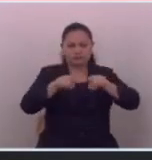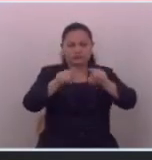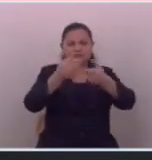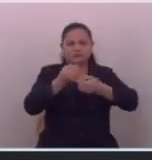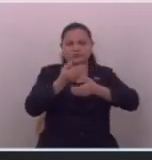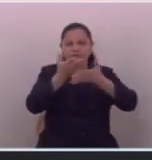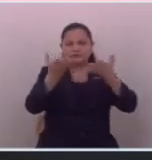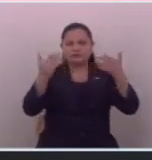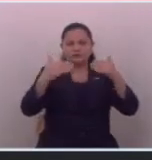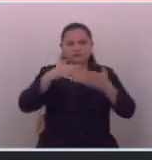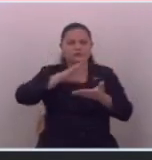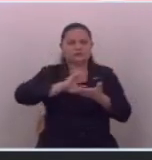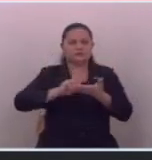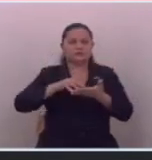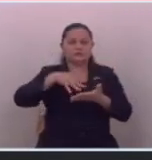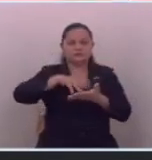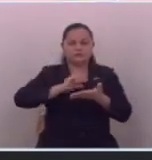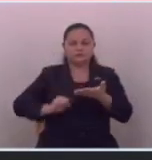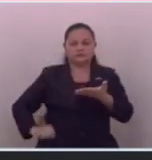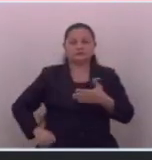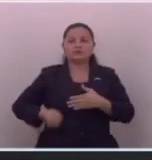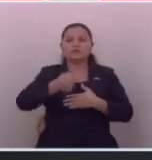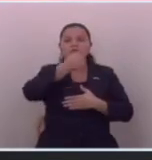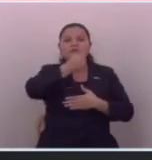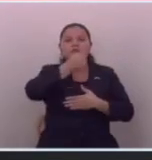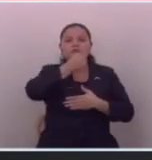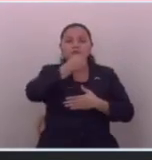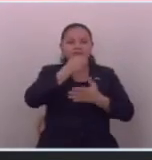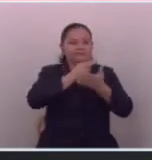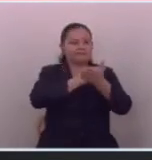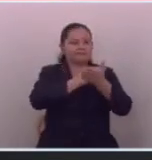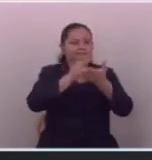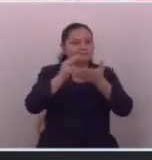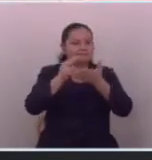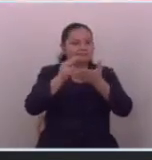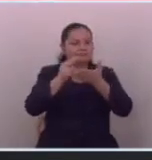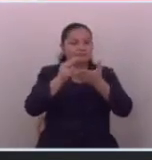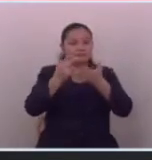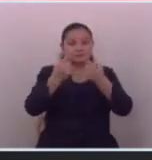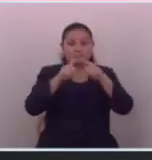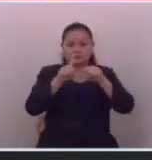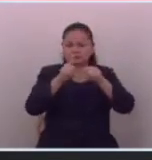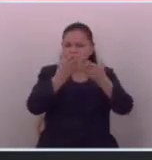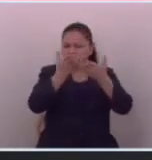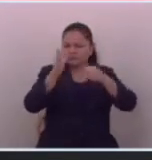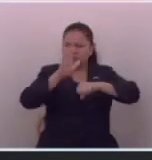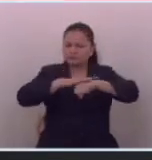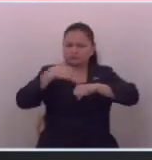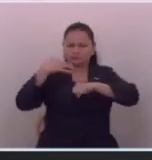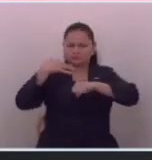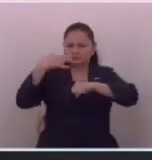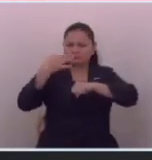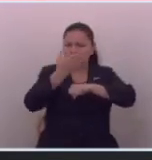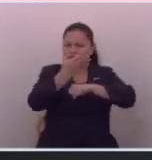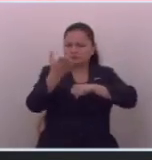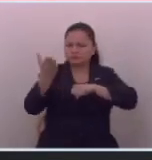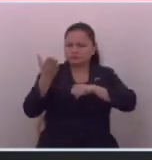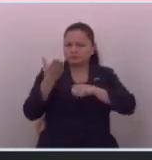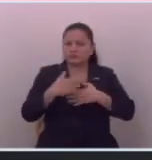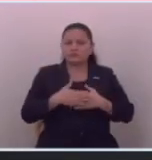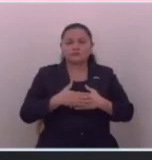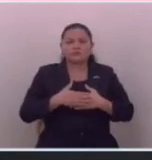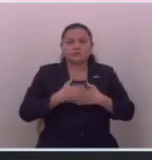llevarle a la población una información veraz pero yo los invito a ustedes a los que se les ha